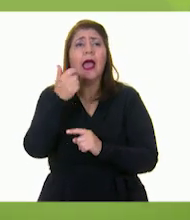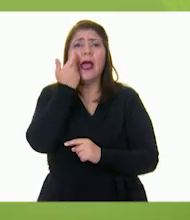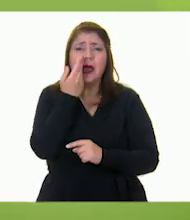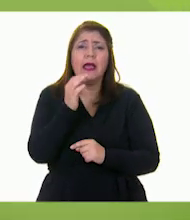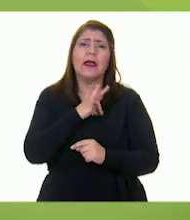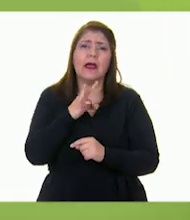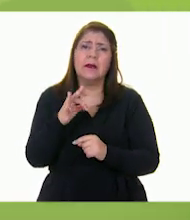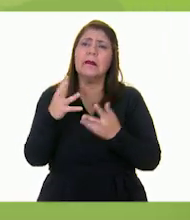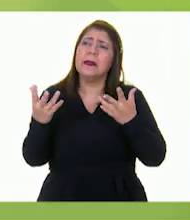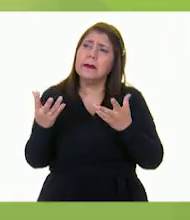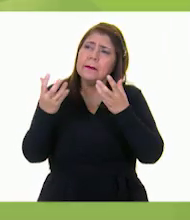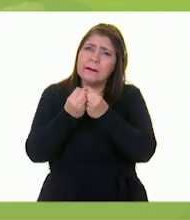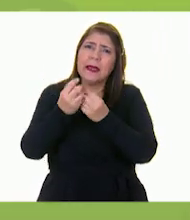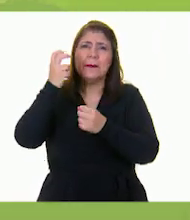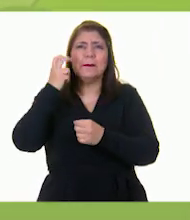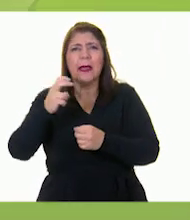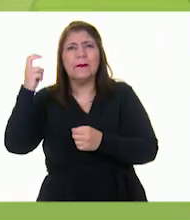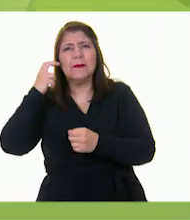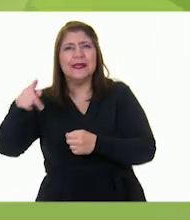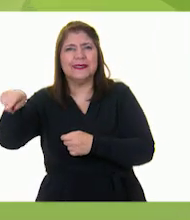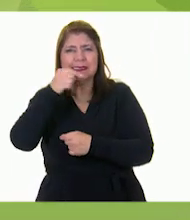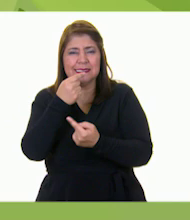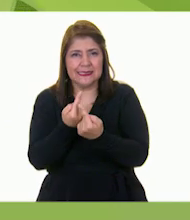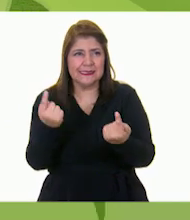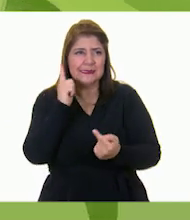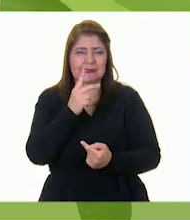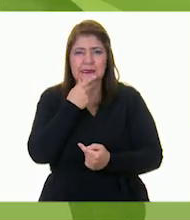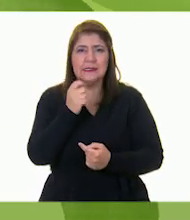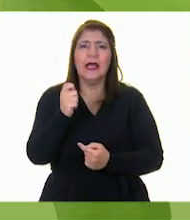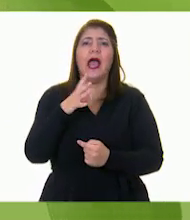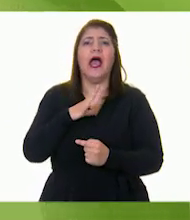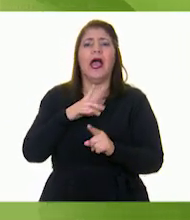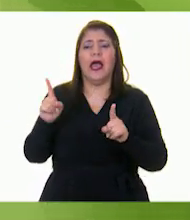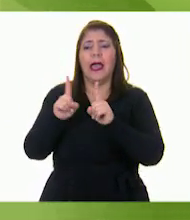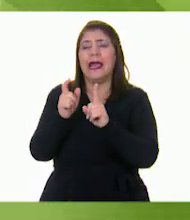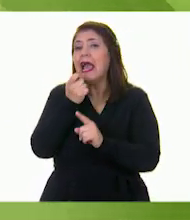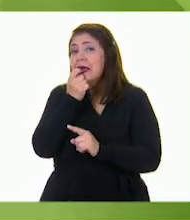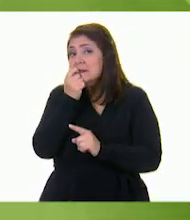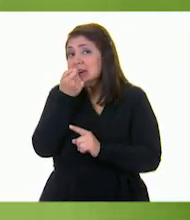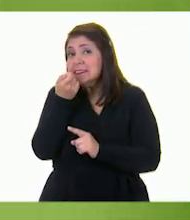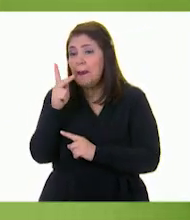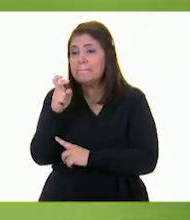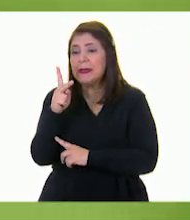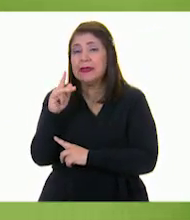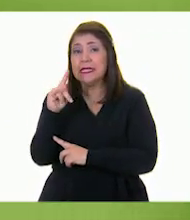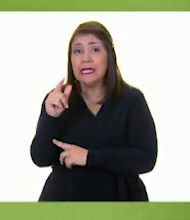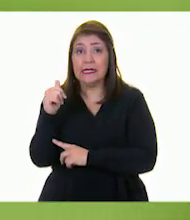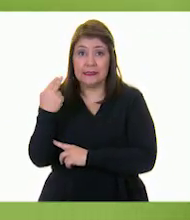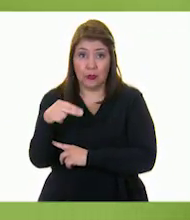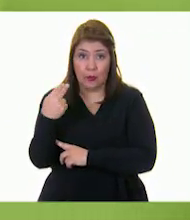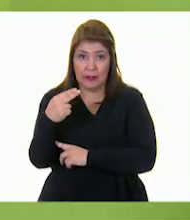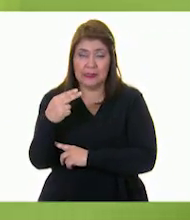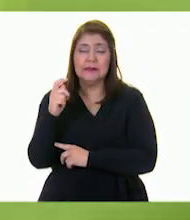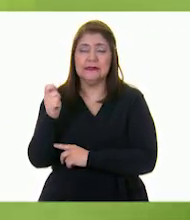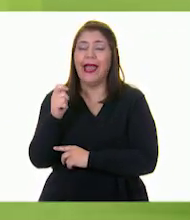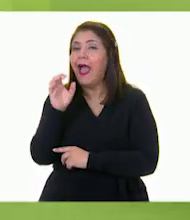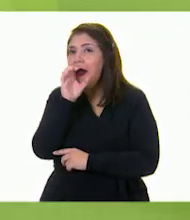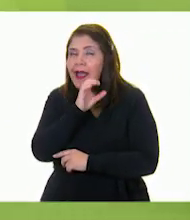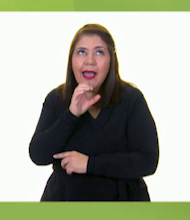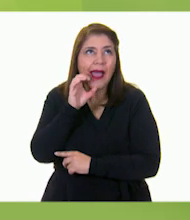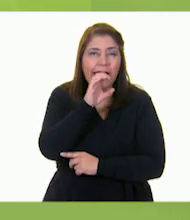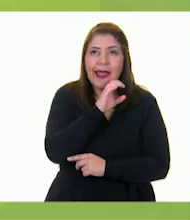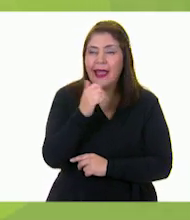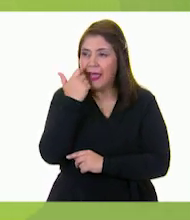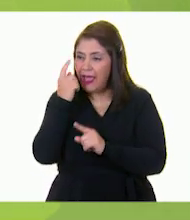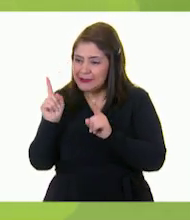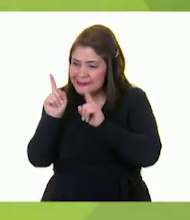niñas y niños en sus viajes. Tenía una amiguita llamada Pepita y ella también era muy curiosa y deseaba